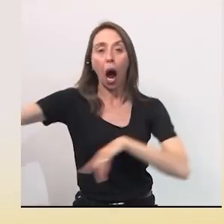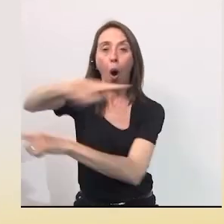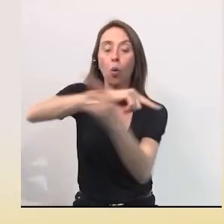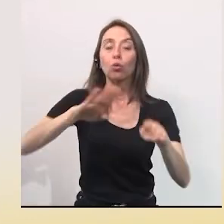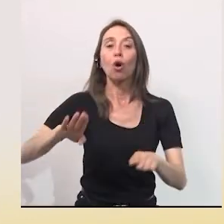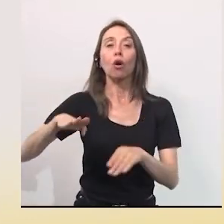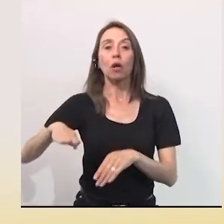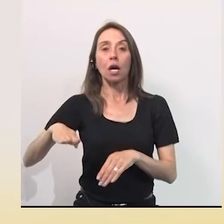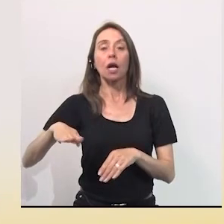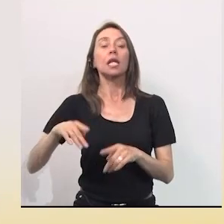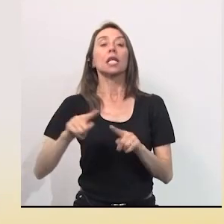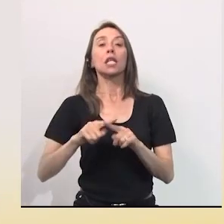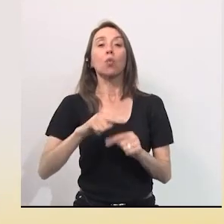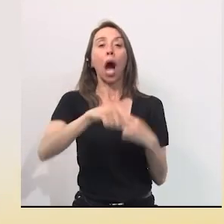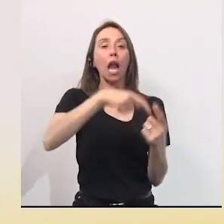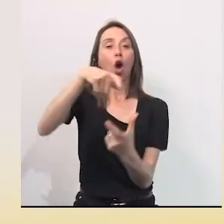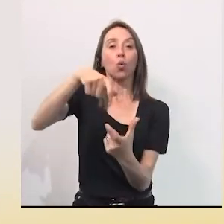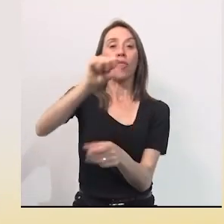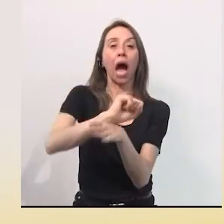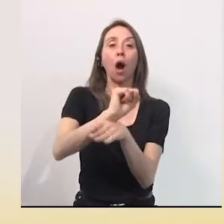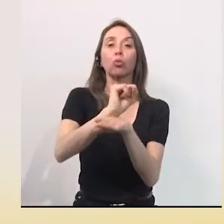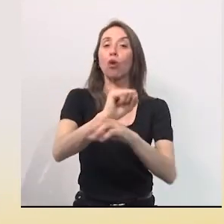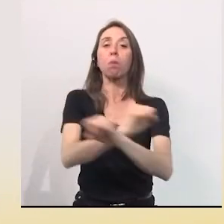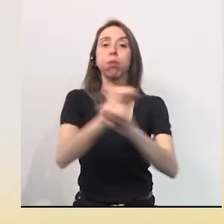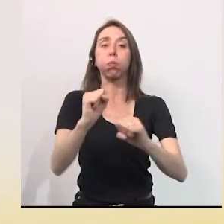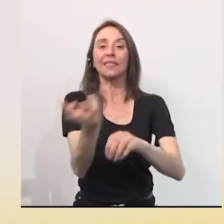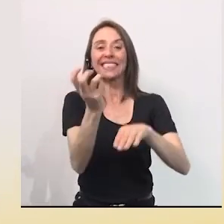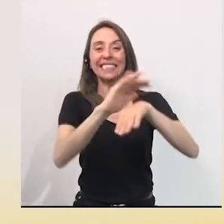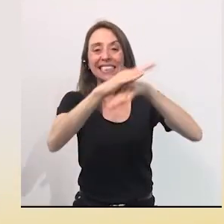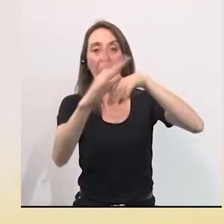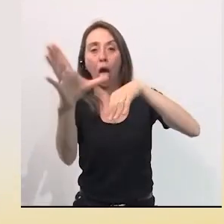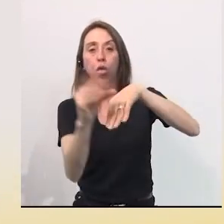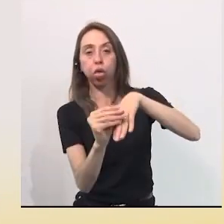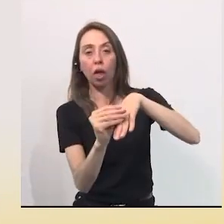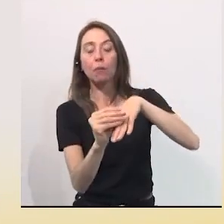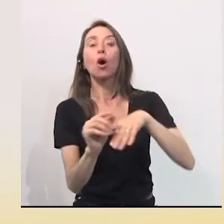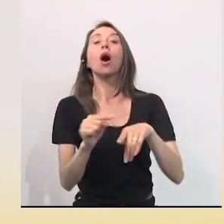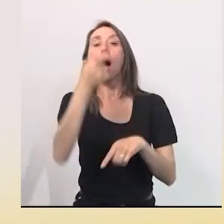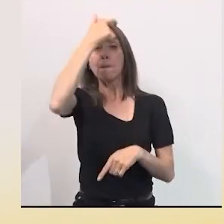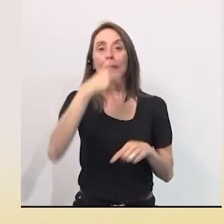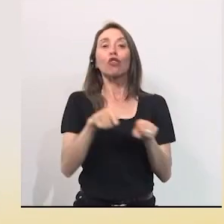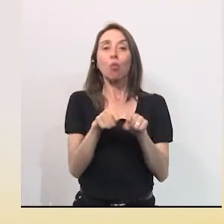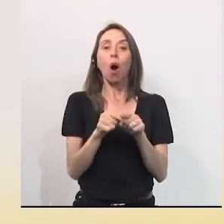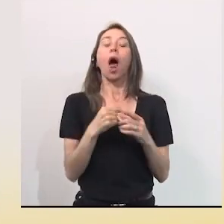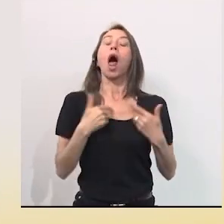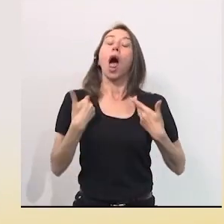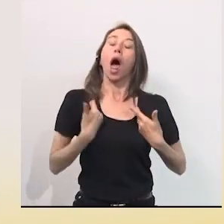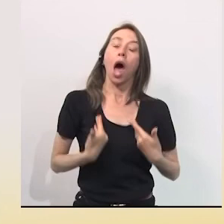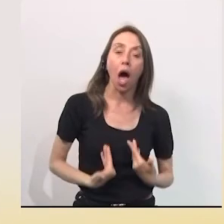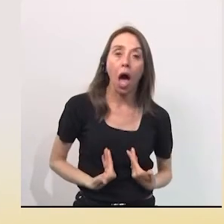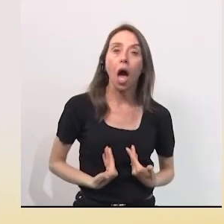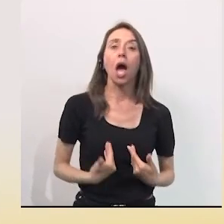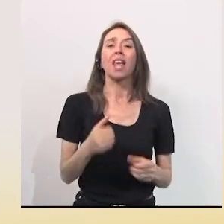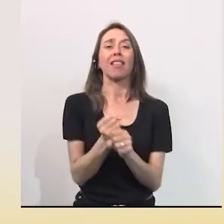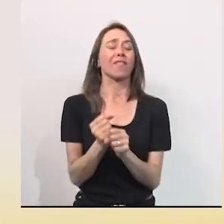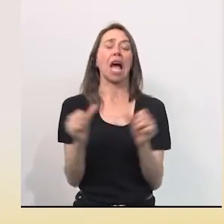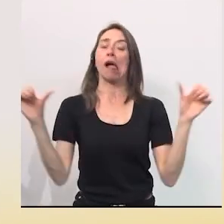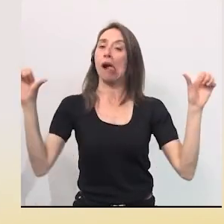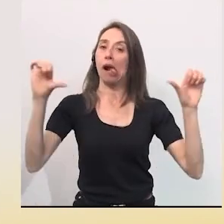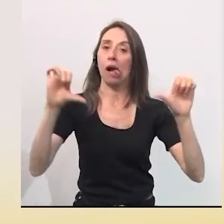nos quemamos y nos desmoronamos. Y lo vemos en el trabajo, donde las cosas están